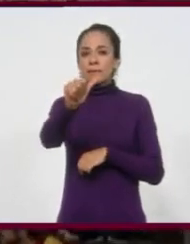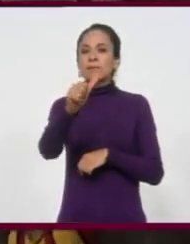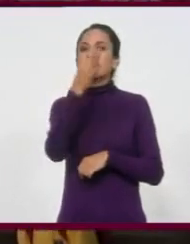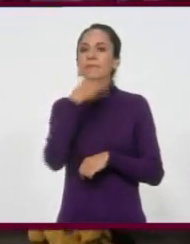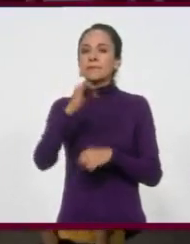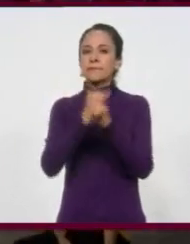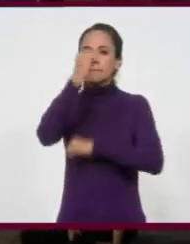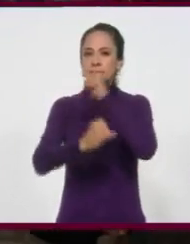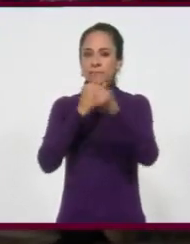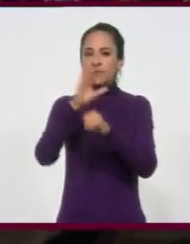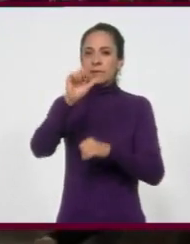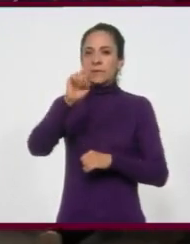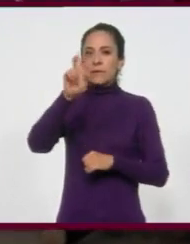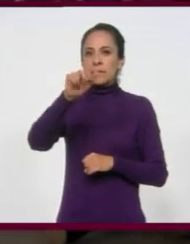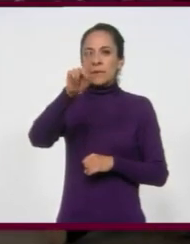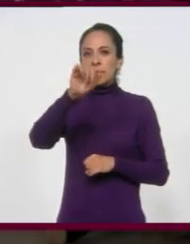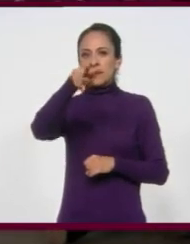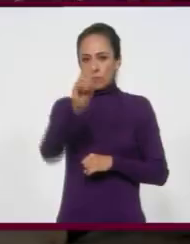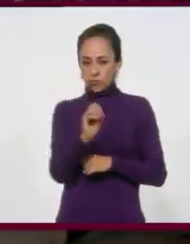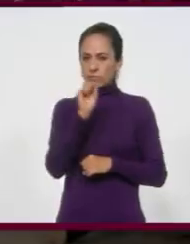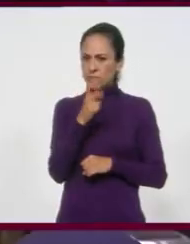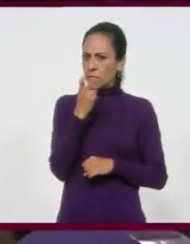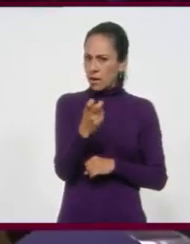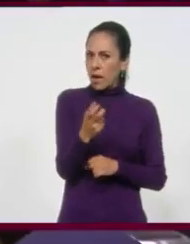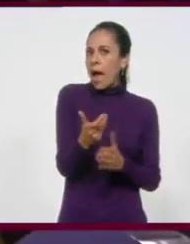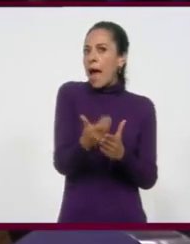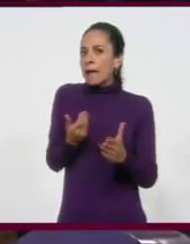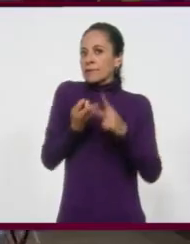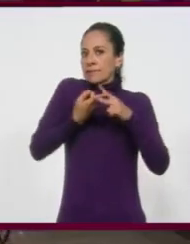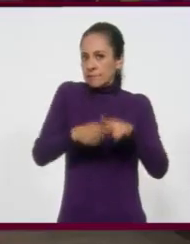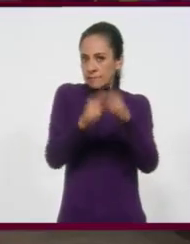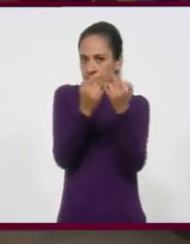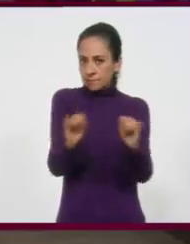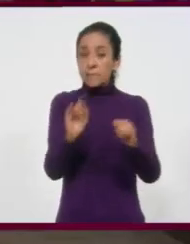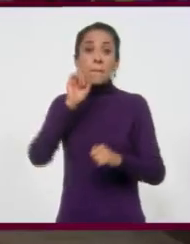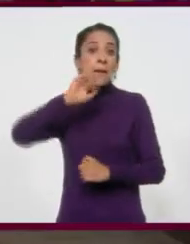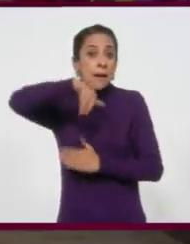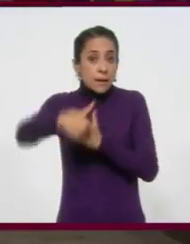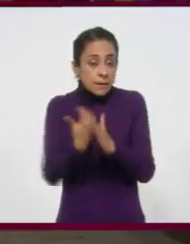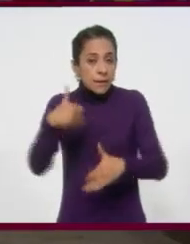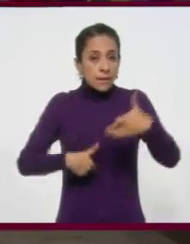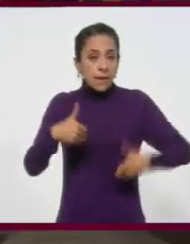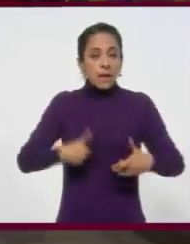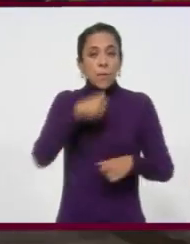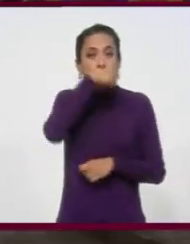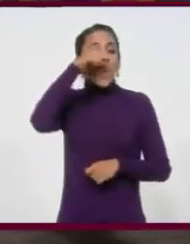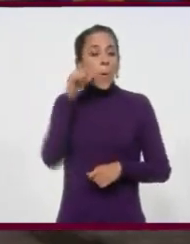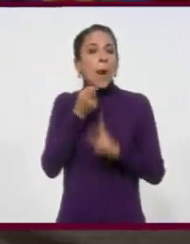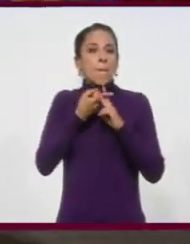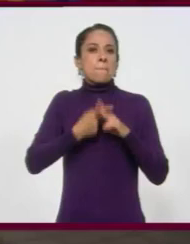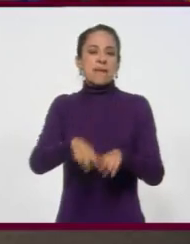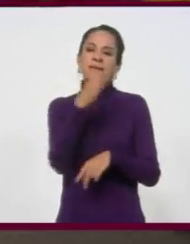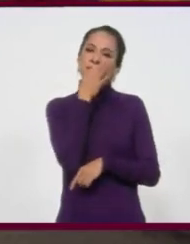Internacional Cervantino. Esta es la noche previa a la inauguración. Mañana por la mañana en el Teatro Juárez habrá de empezar el gran